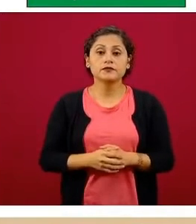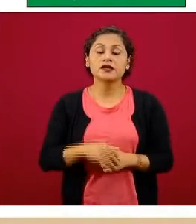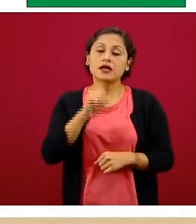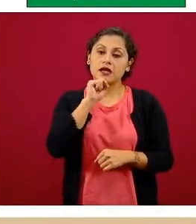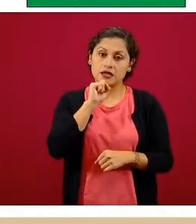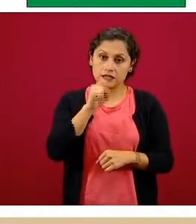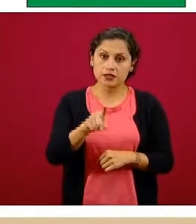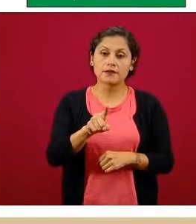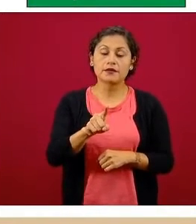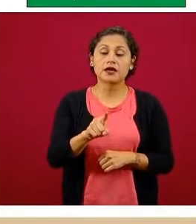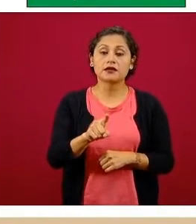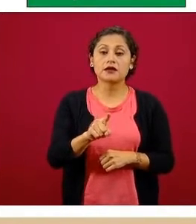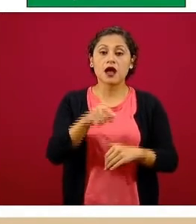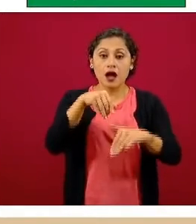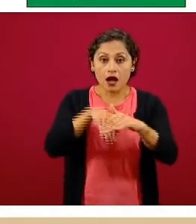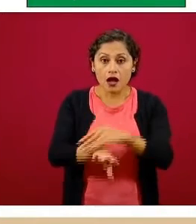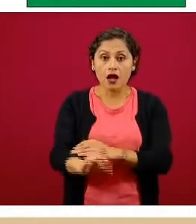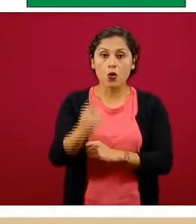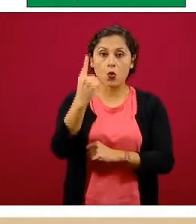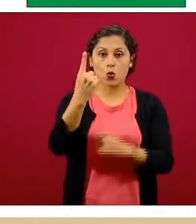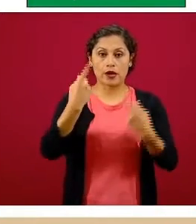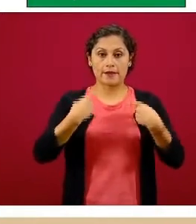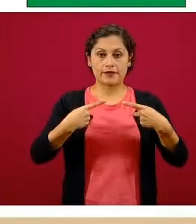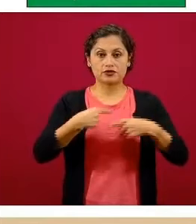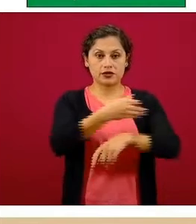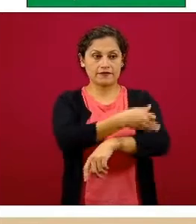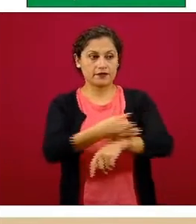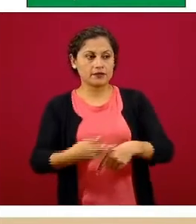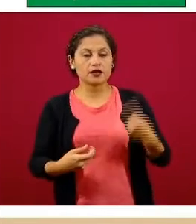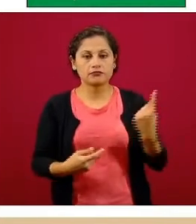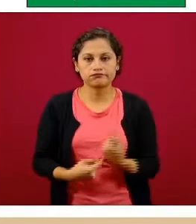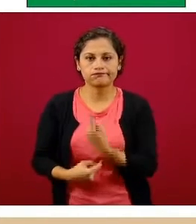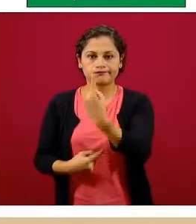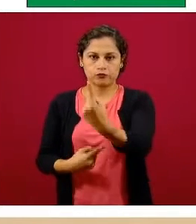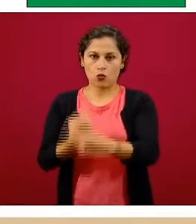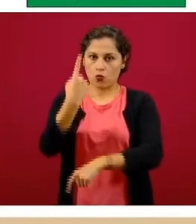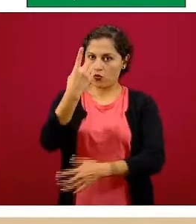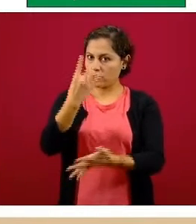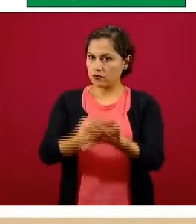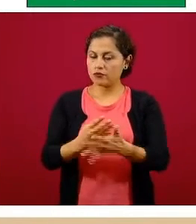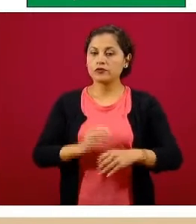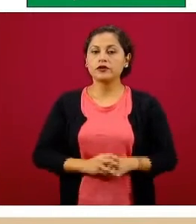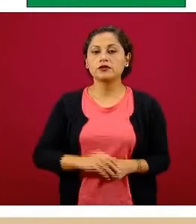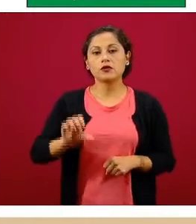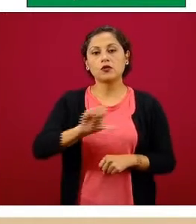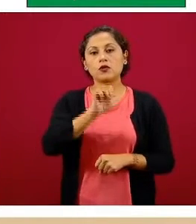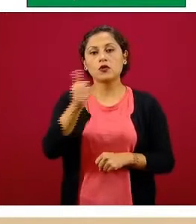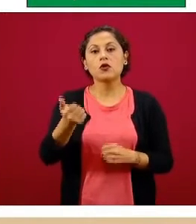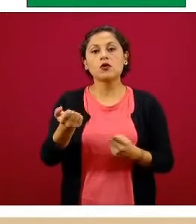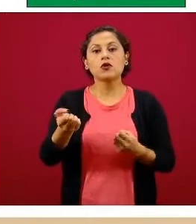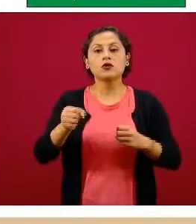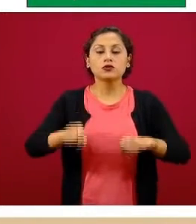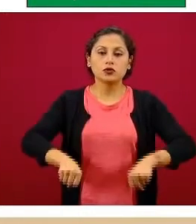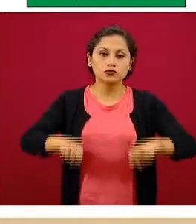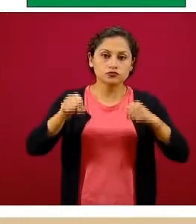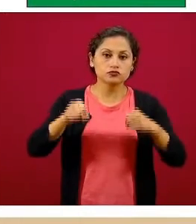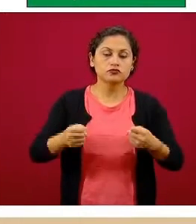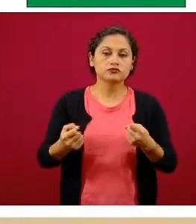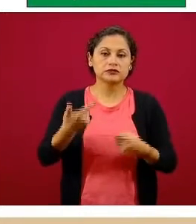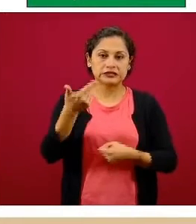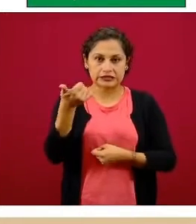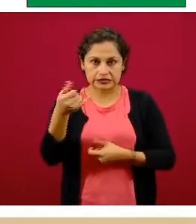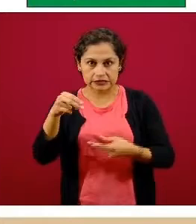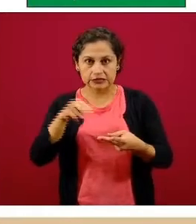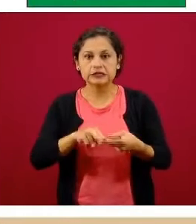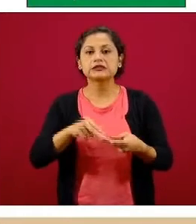ingreso de una persona por cada núcleo familiar. Gimnasios, albercas, centros deportivos, spa, centros de